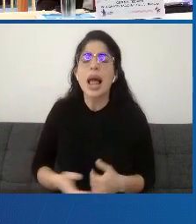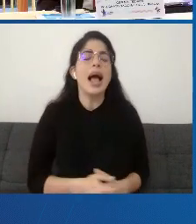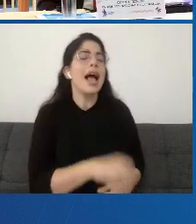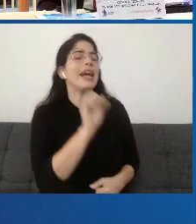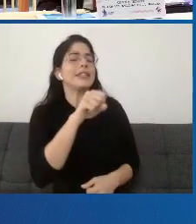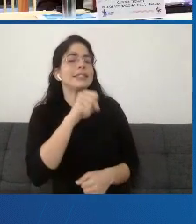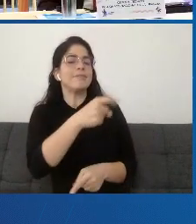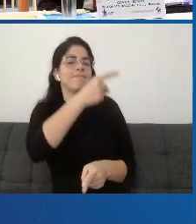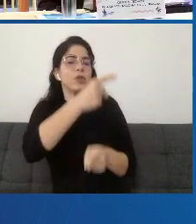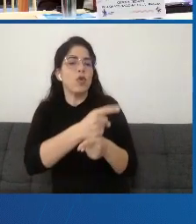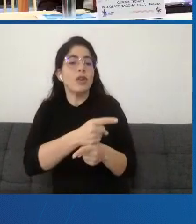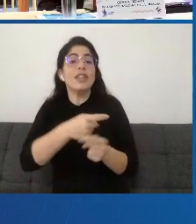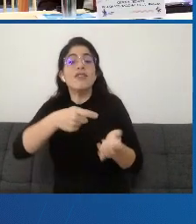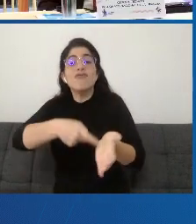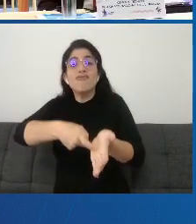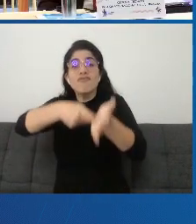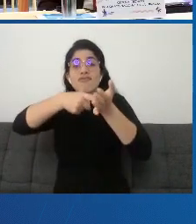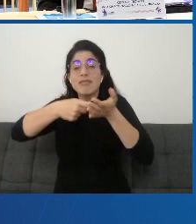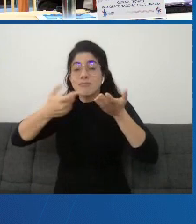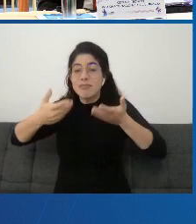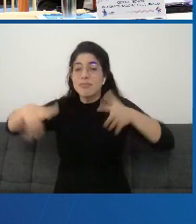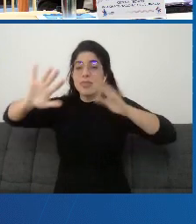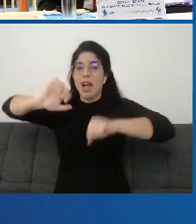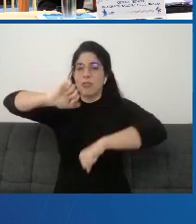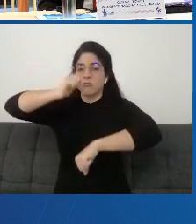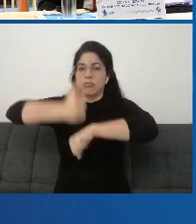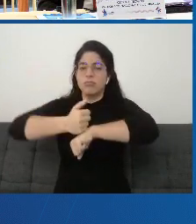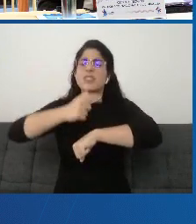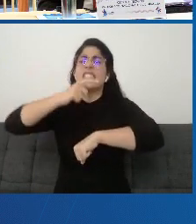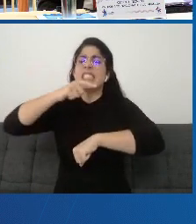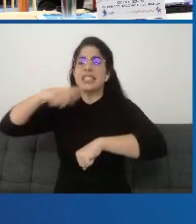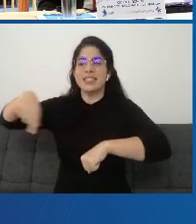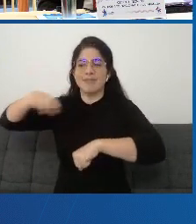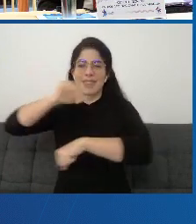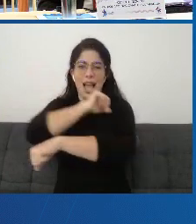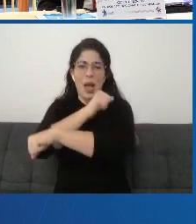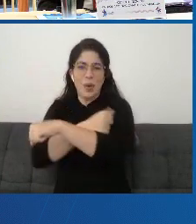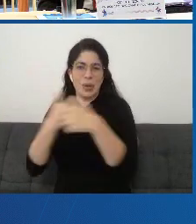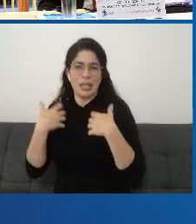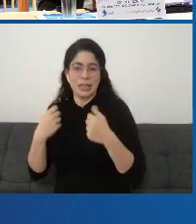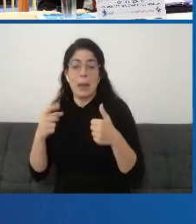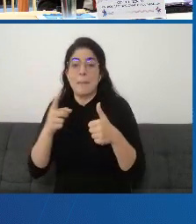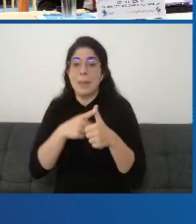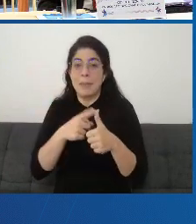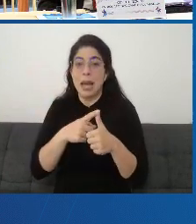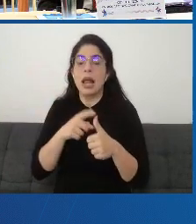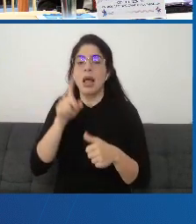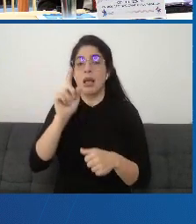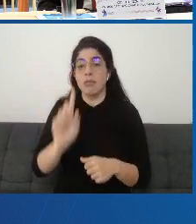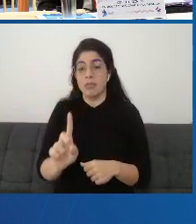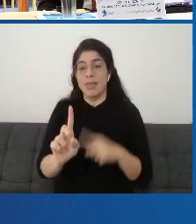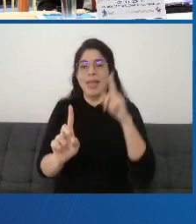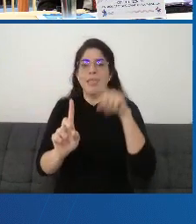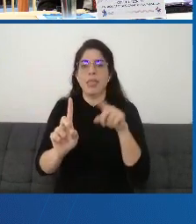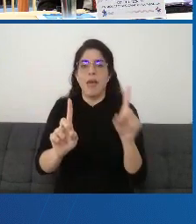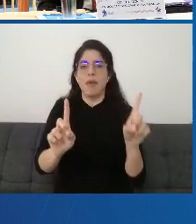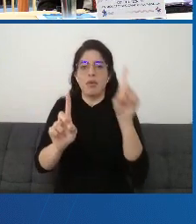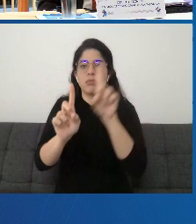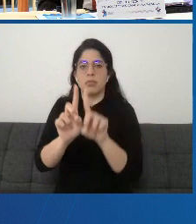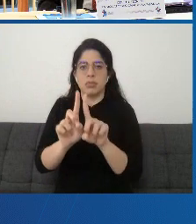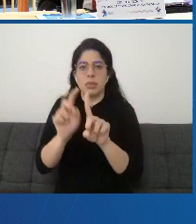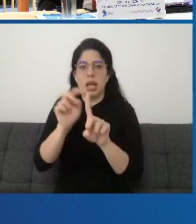requisitos establecidos por las autoridades de salud es, en primer lugar, el acompañamiento de una persona